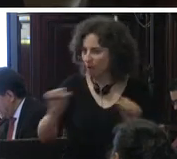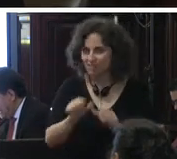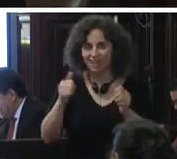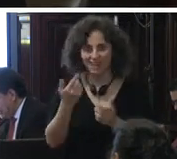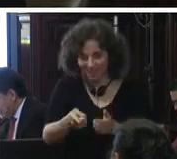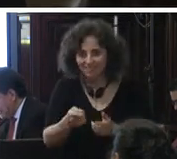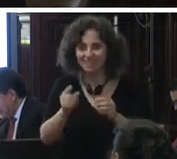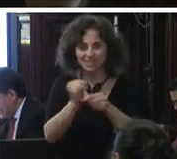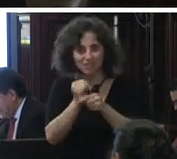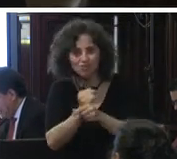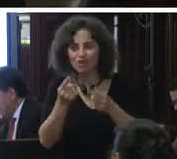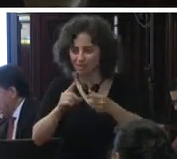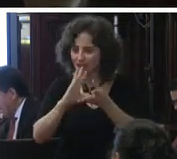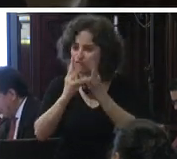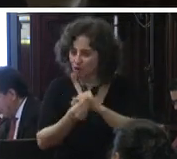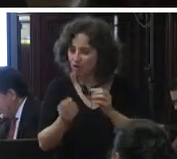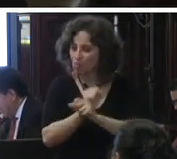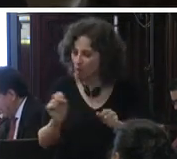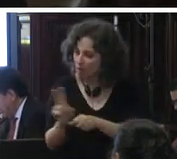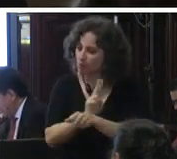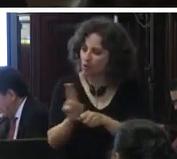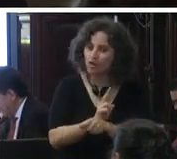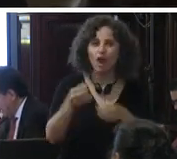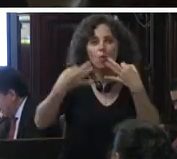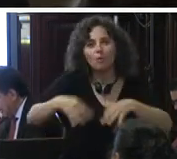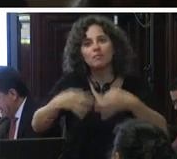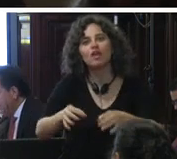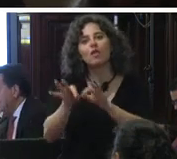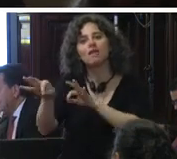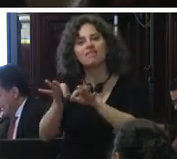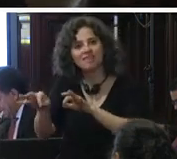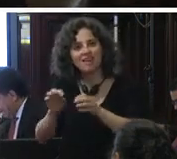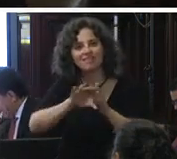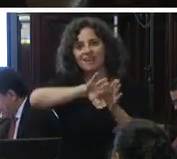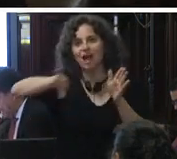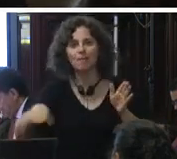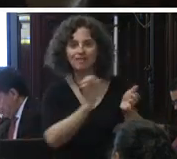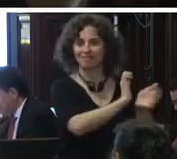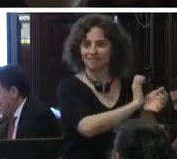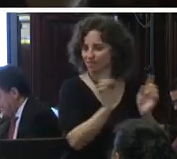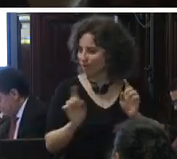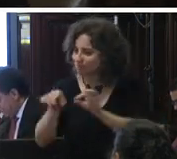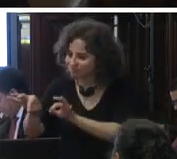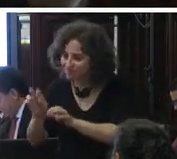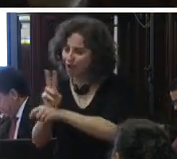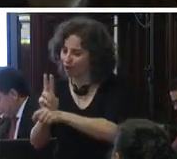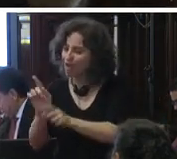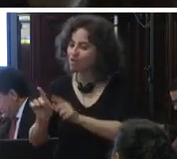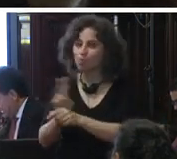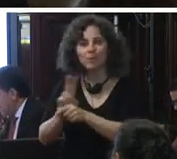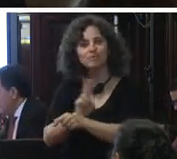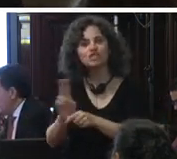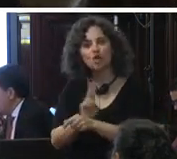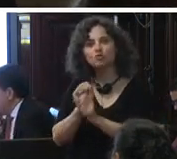demostrado ser exitosas en su labor de monitorear el cumplimiento de las medidas alternativas además los mecanismos de supervisión